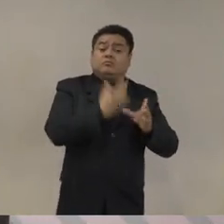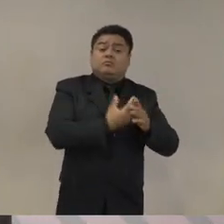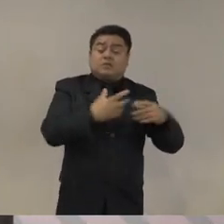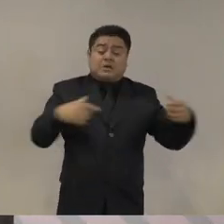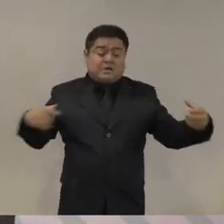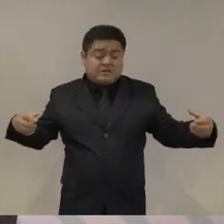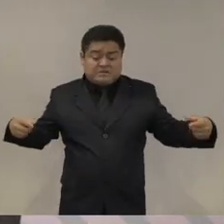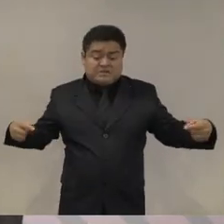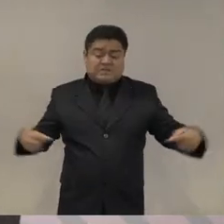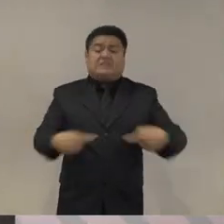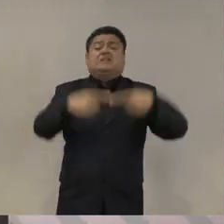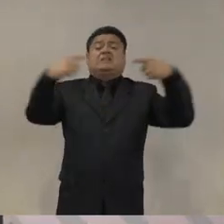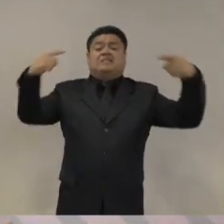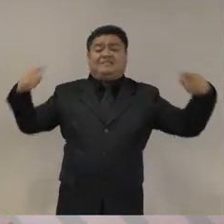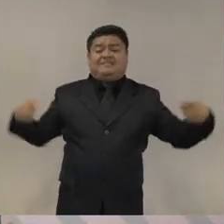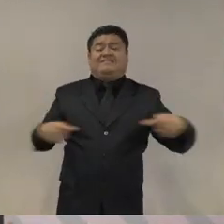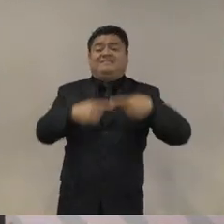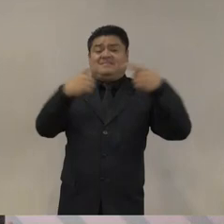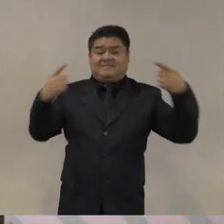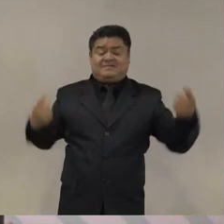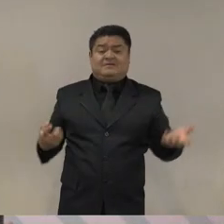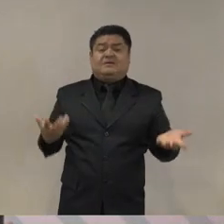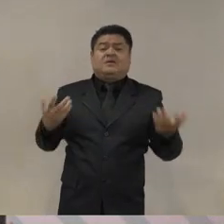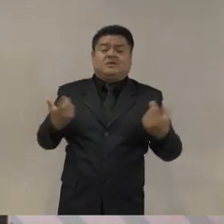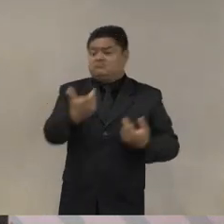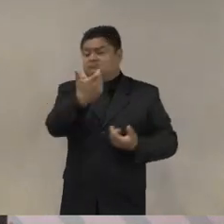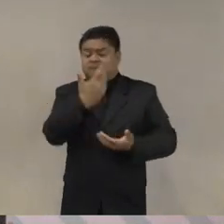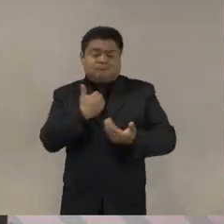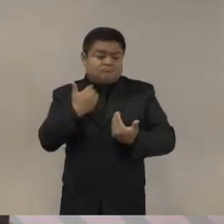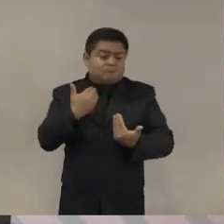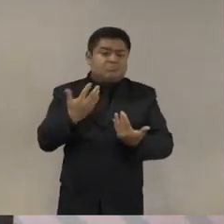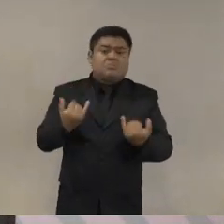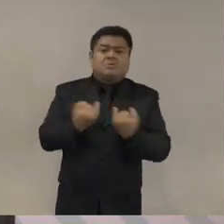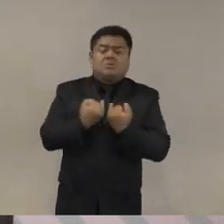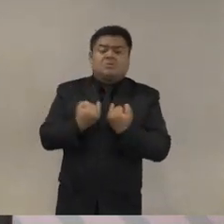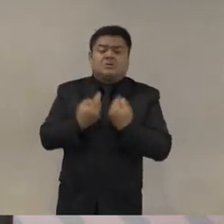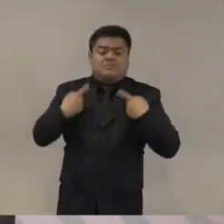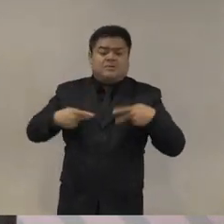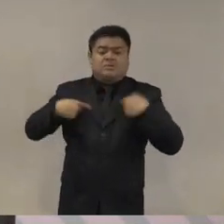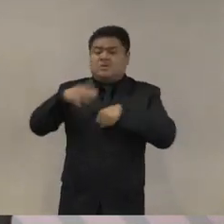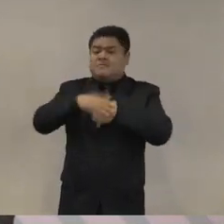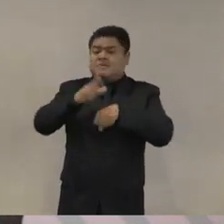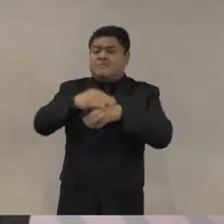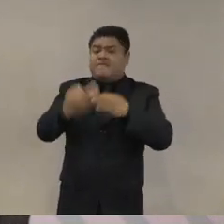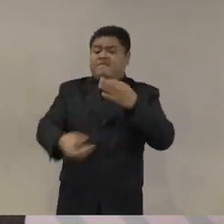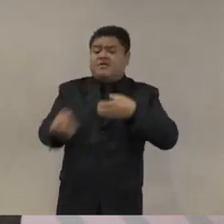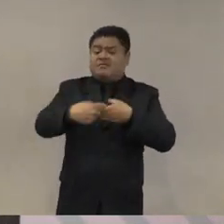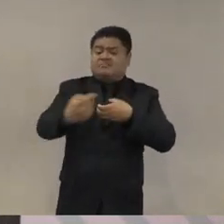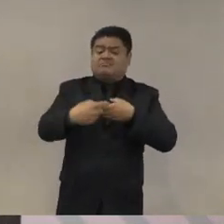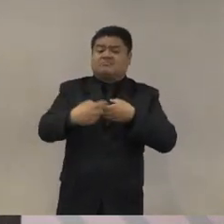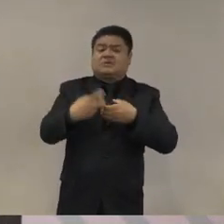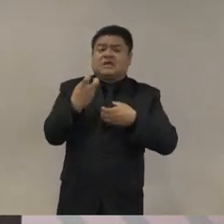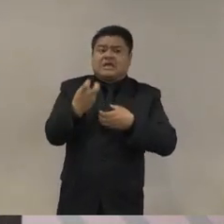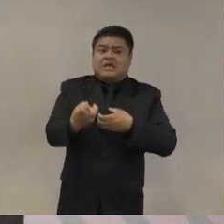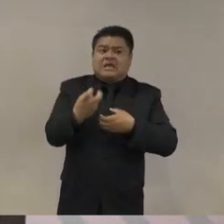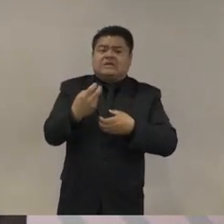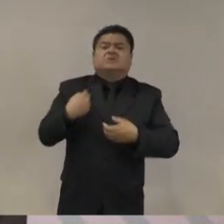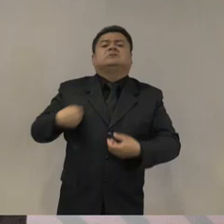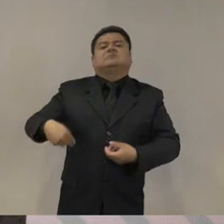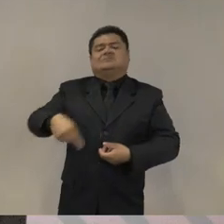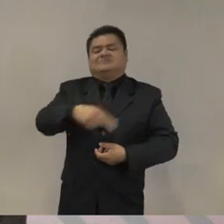en donde había pues necesidad de incorporar a gente a este nuevo sector entonces aquí podemos ver un histórico